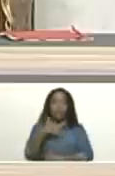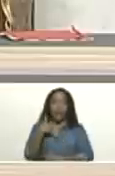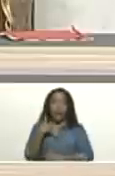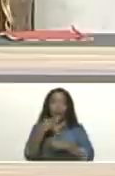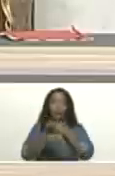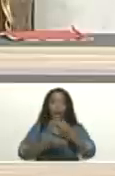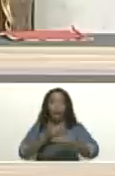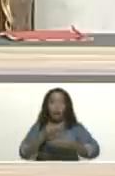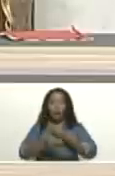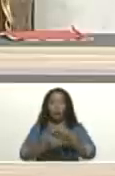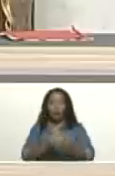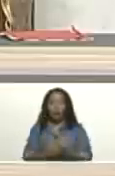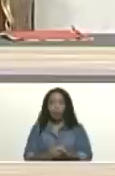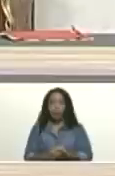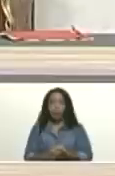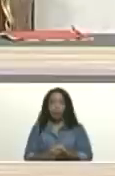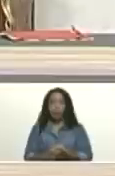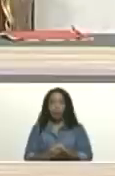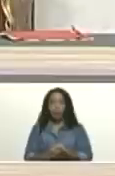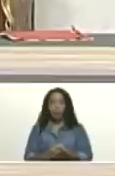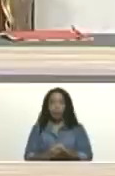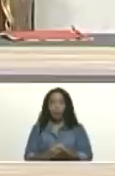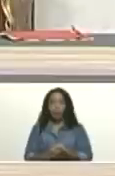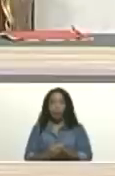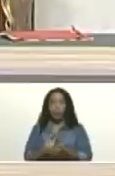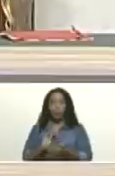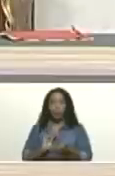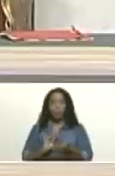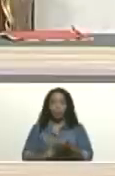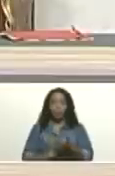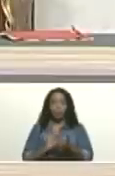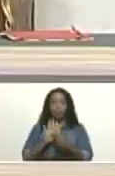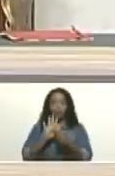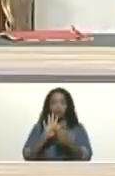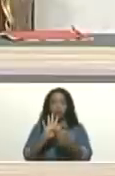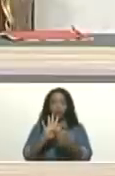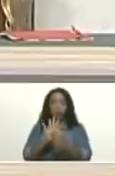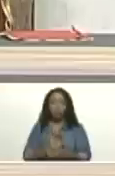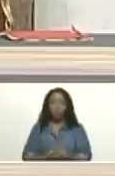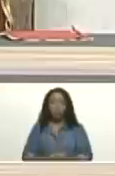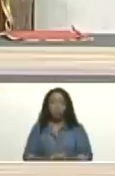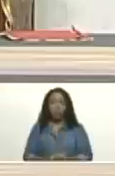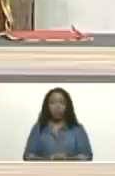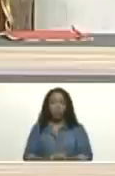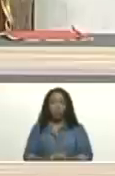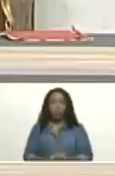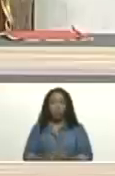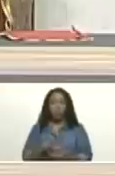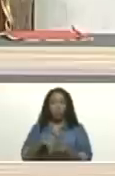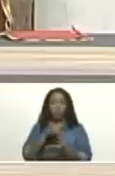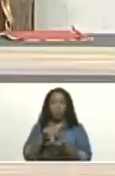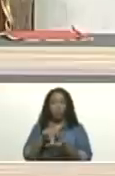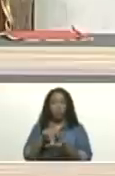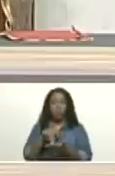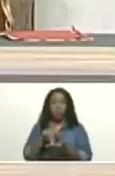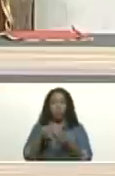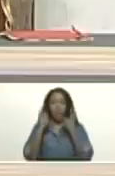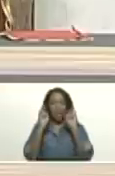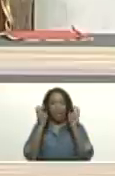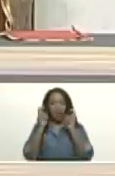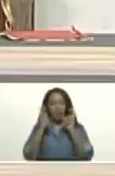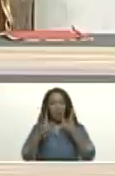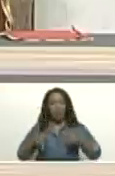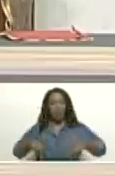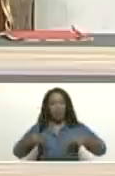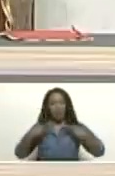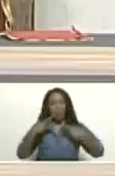posicionarse en el escenario de la vida nacional, en el escenario de la vida política,